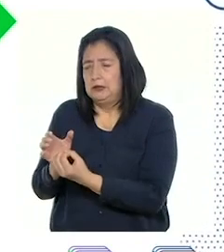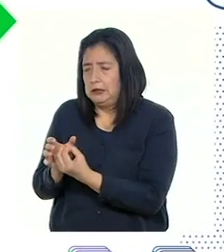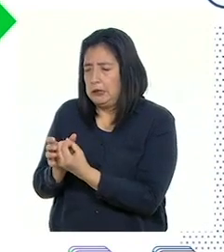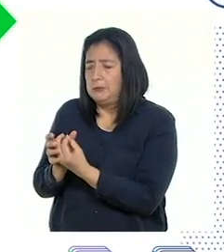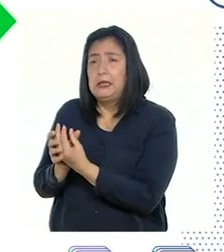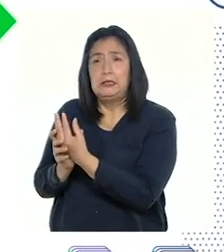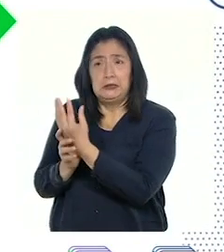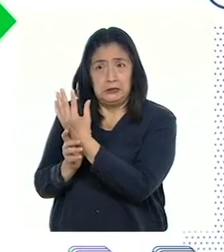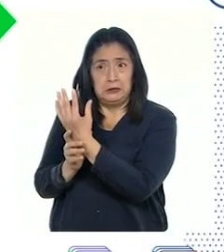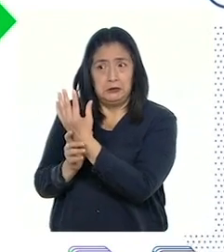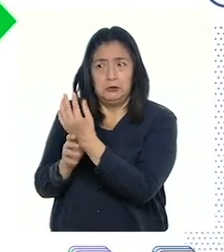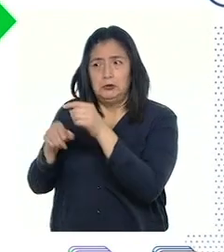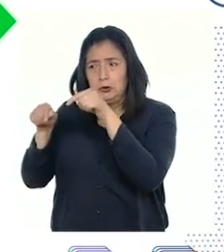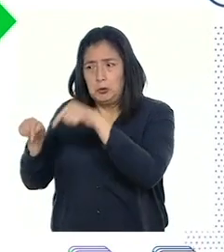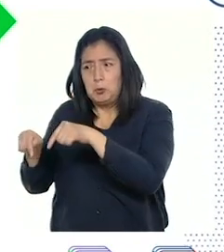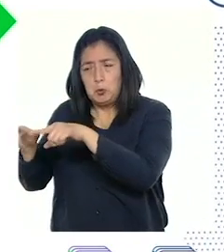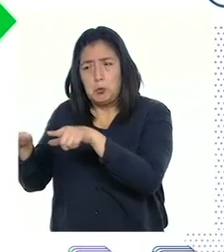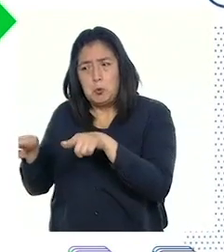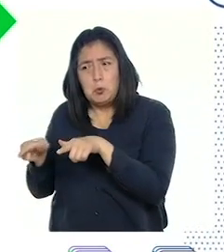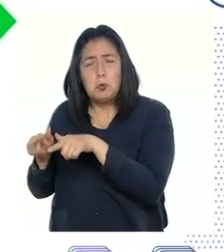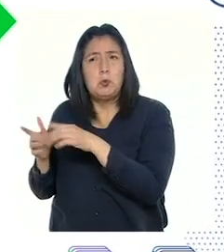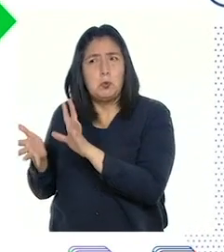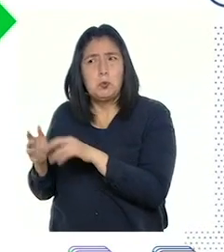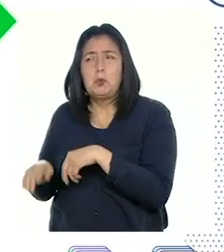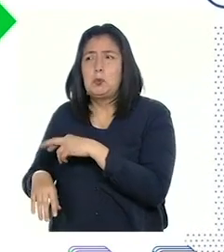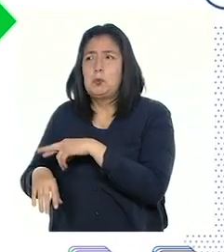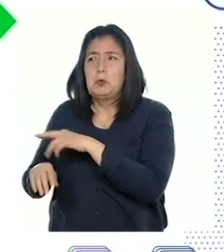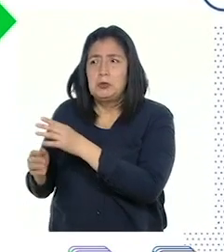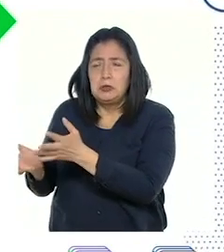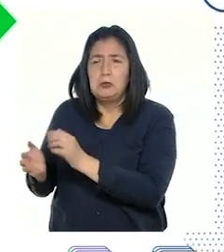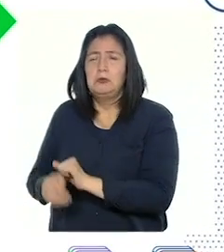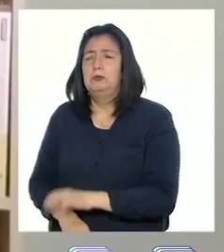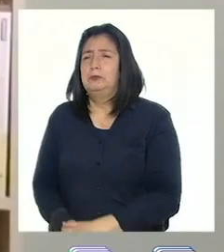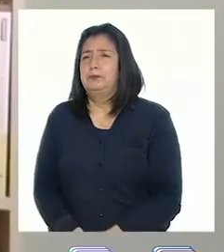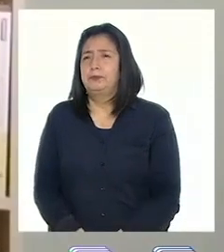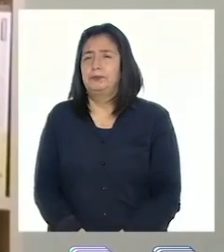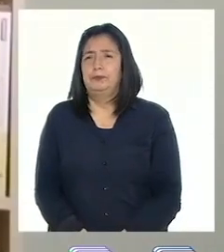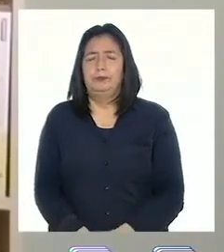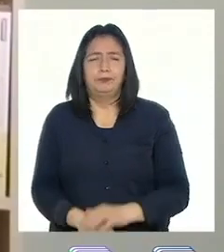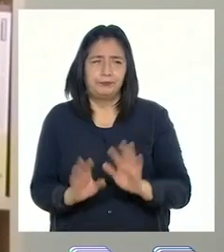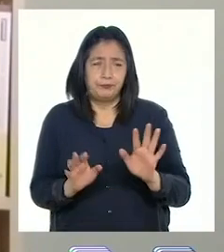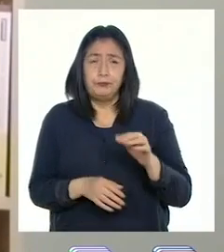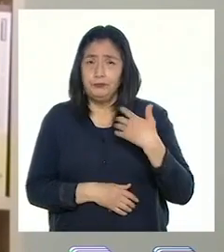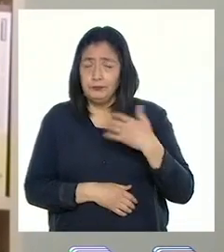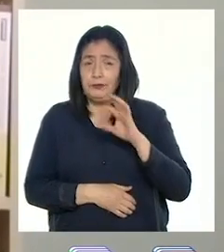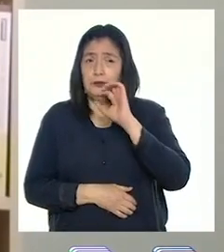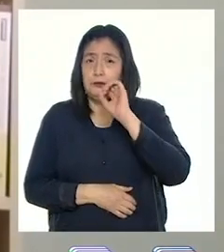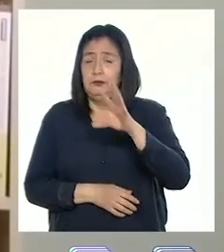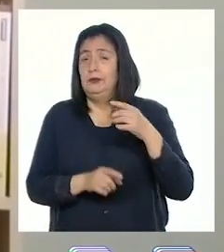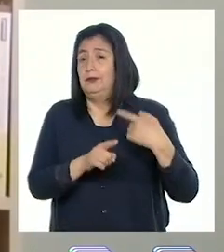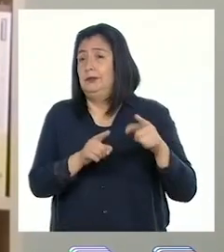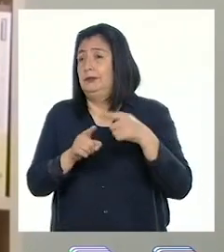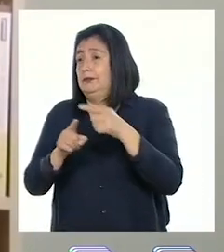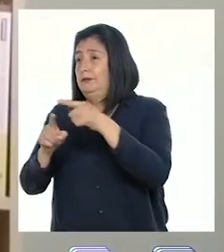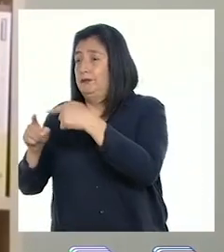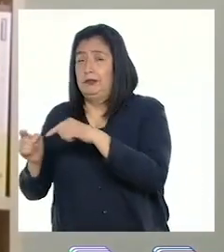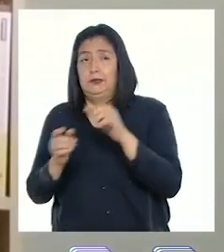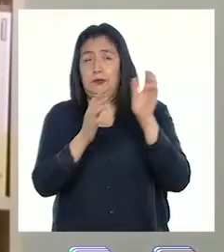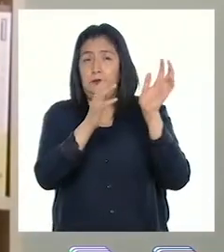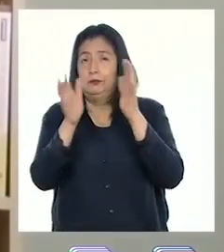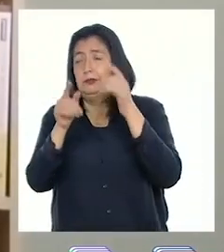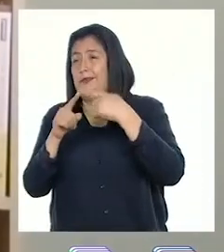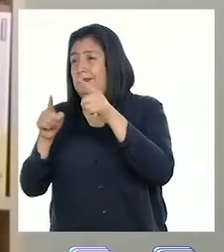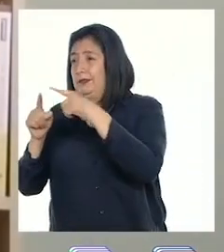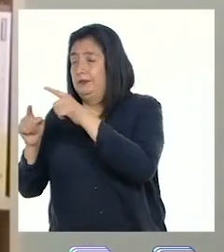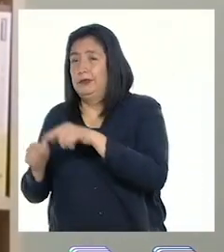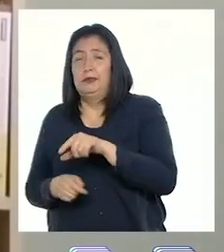una planta pueda crecer en una determinada región? Como mencioné, tenemos diferentes climas en